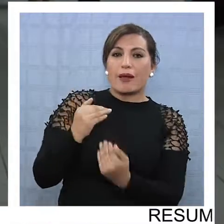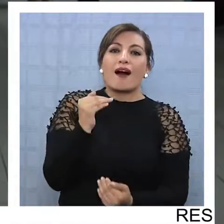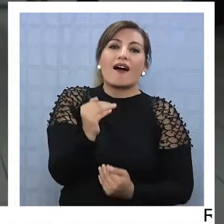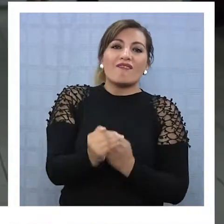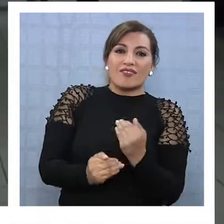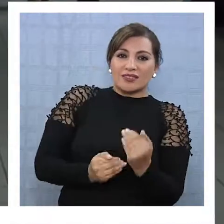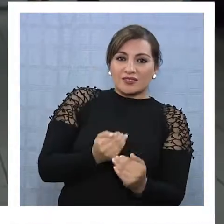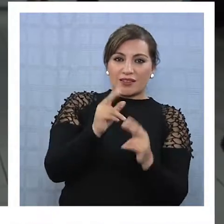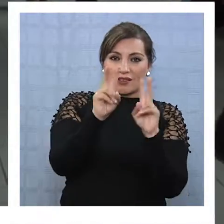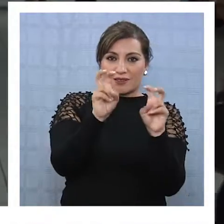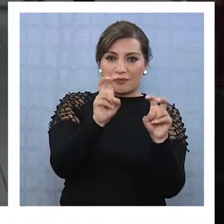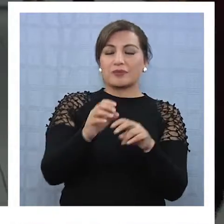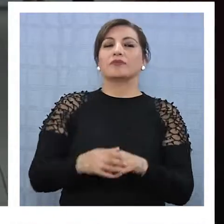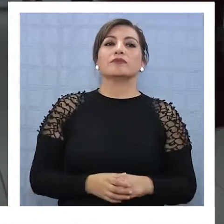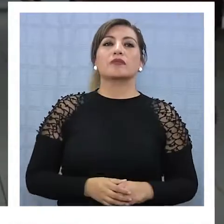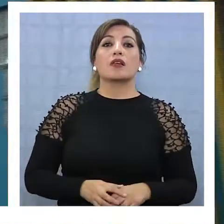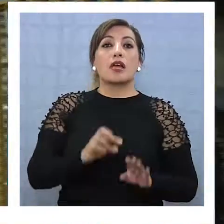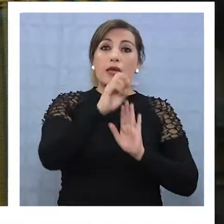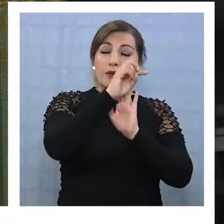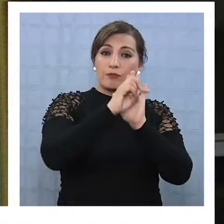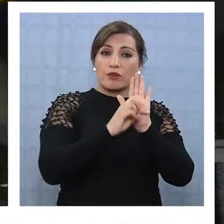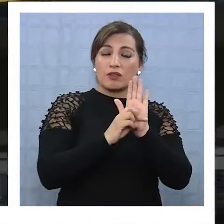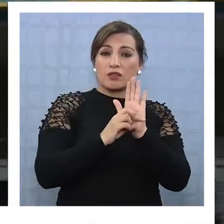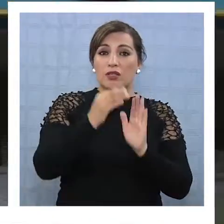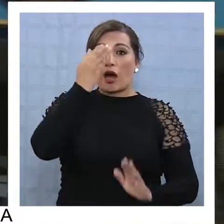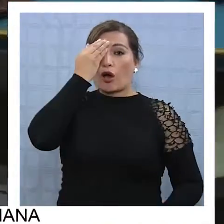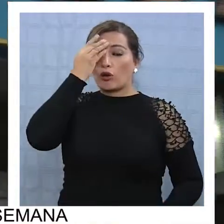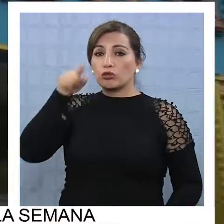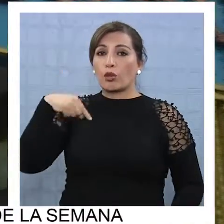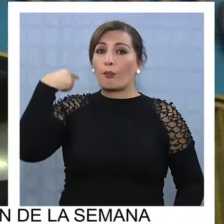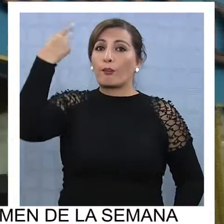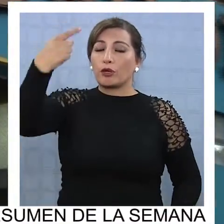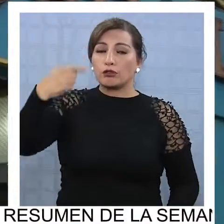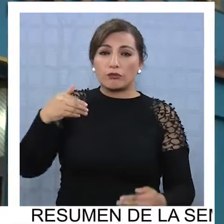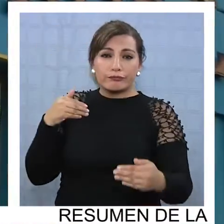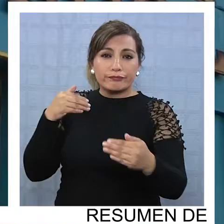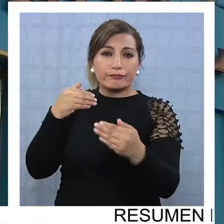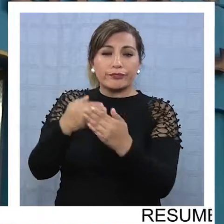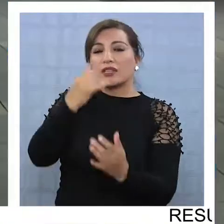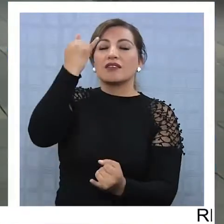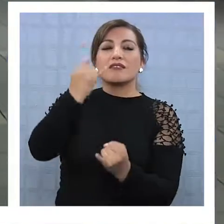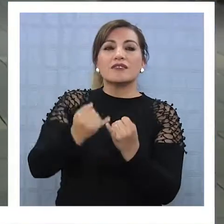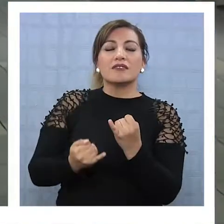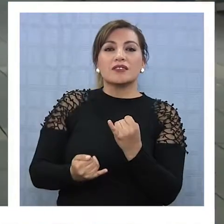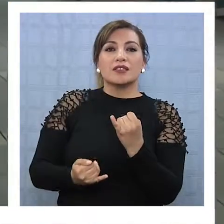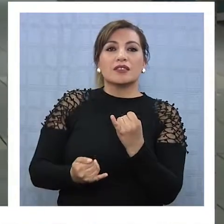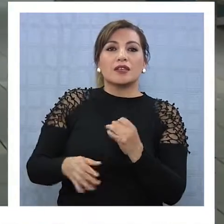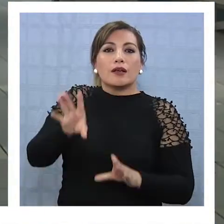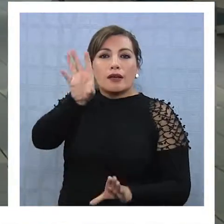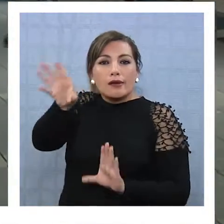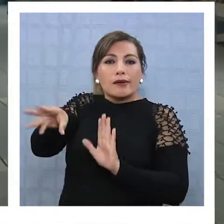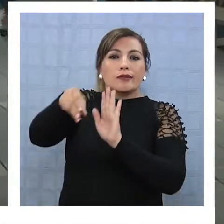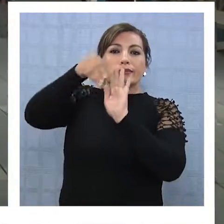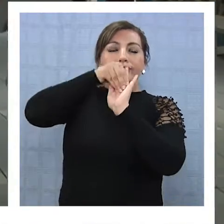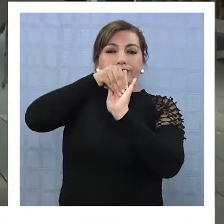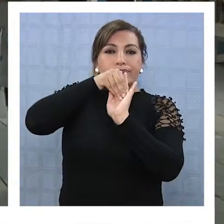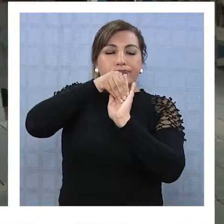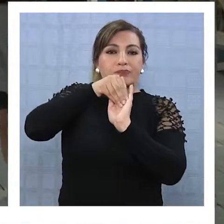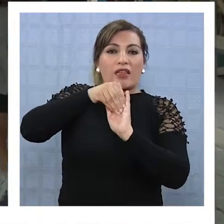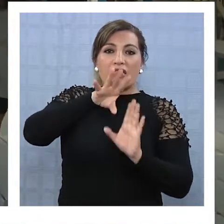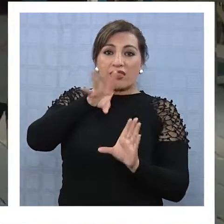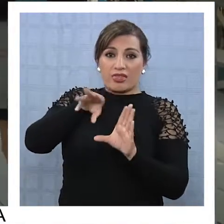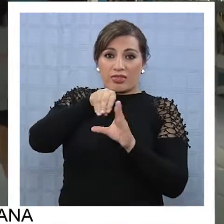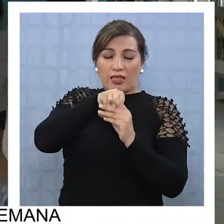trabajo de ellos para poder avanzar en todos estos temas. El proyecto que culmina en agosto próximo dejará instaladas una serie de capacidades y